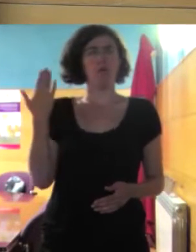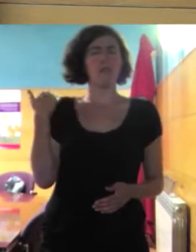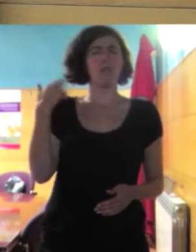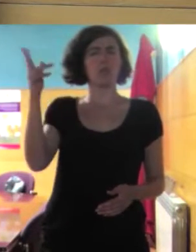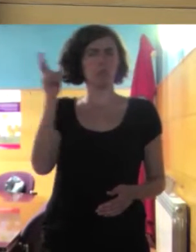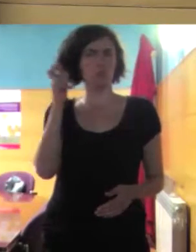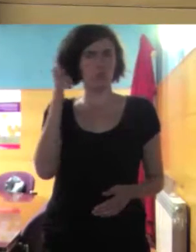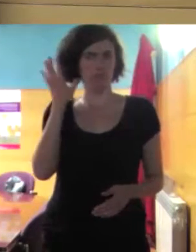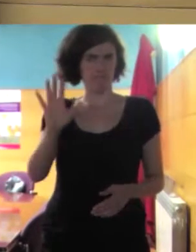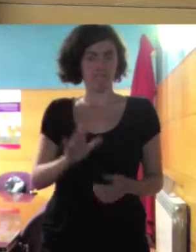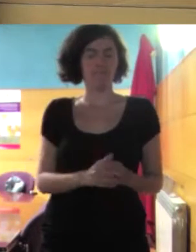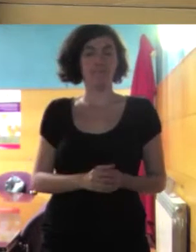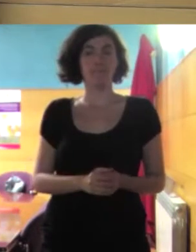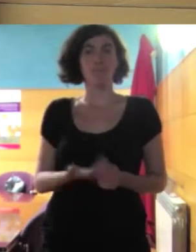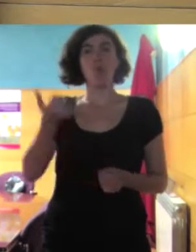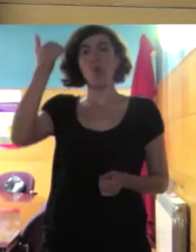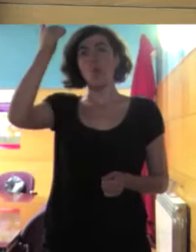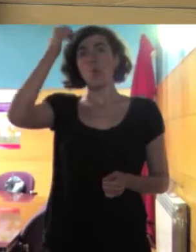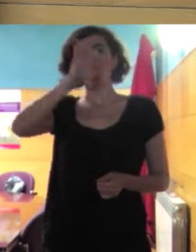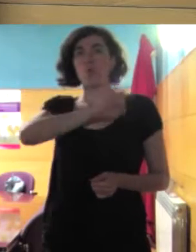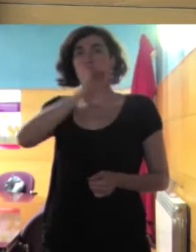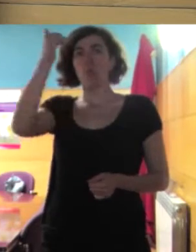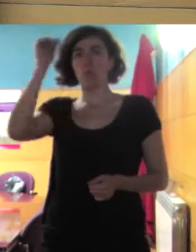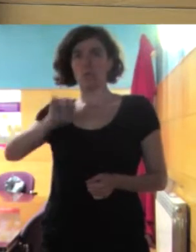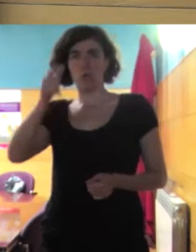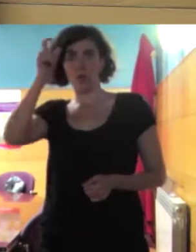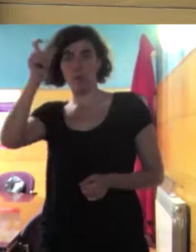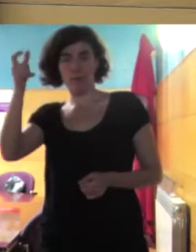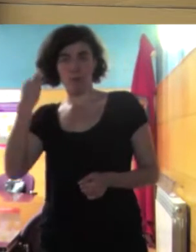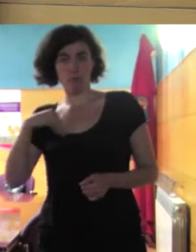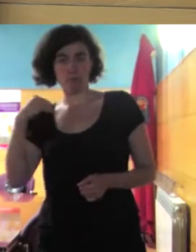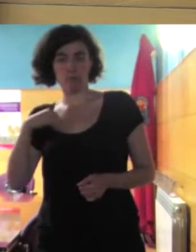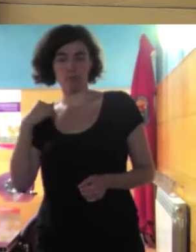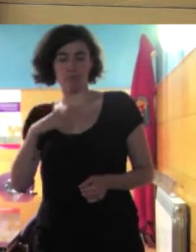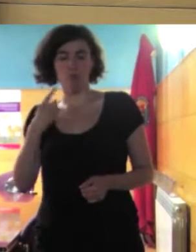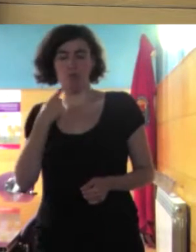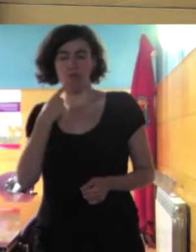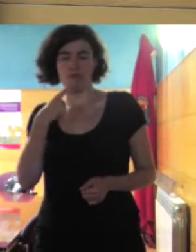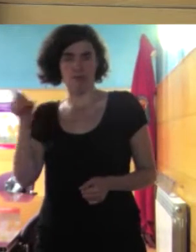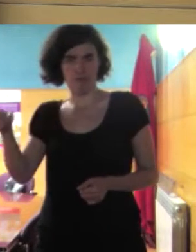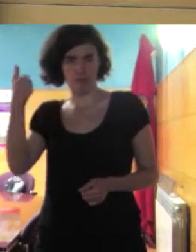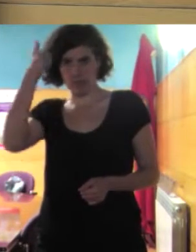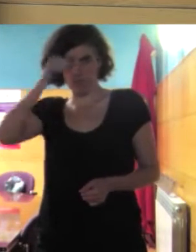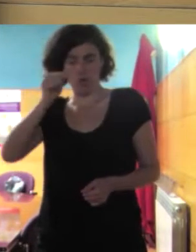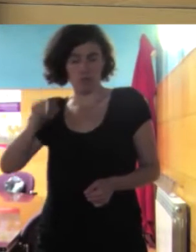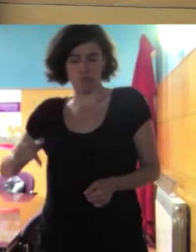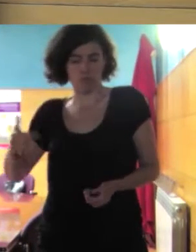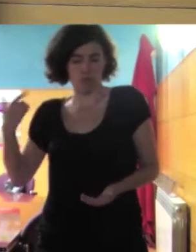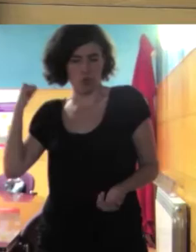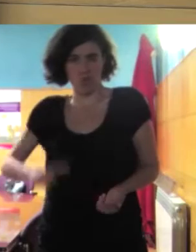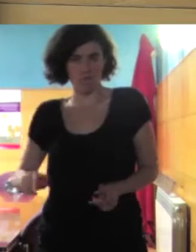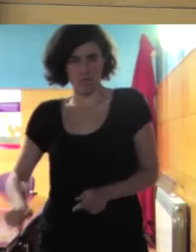un señor de Salvatierra o sea el toto ¿no? de Salvatierra hablaba sobre